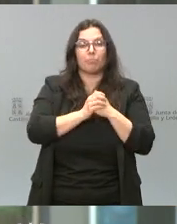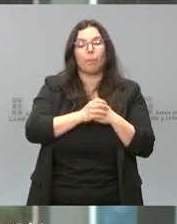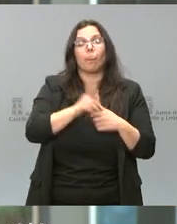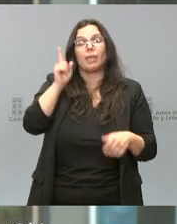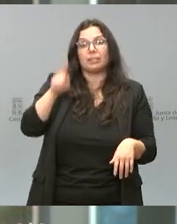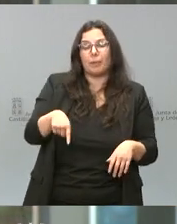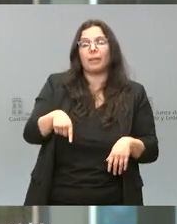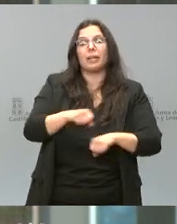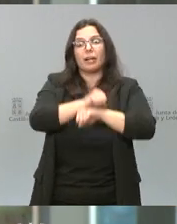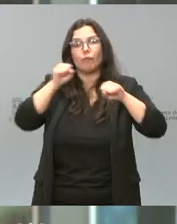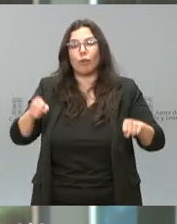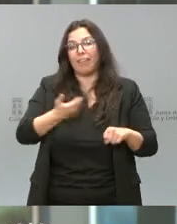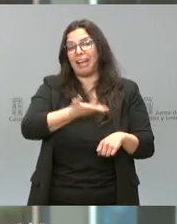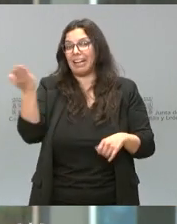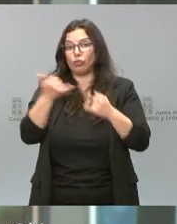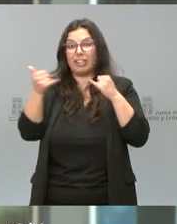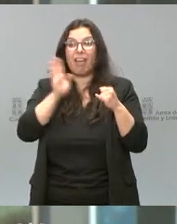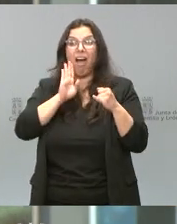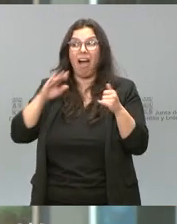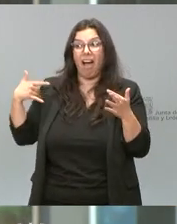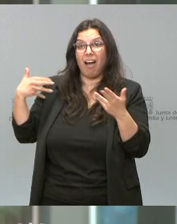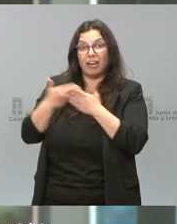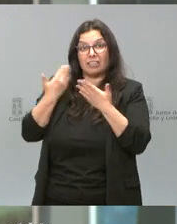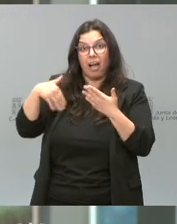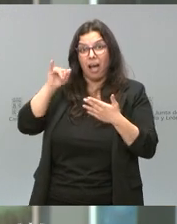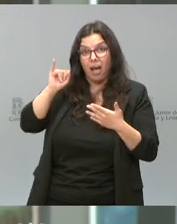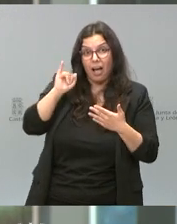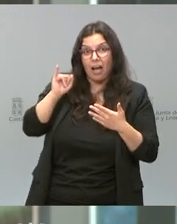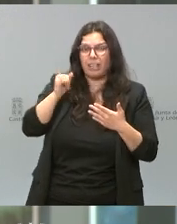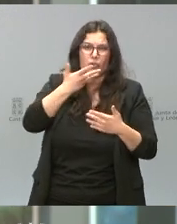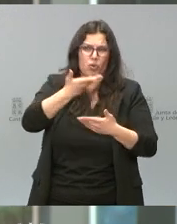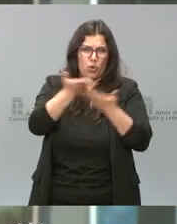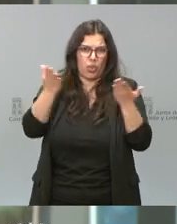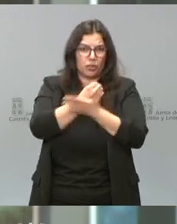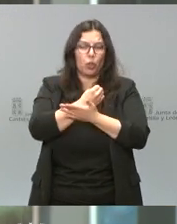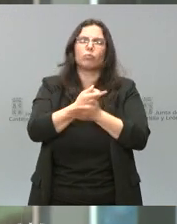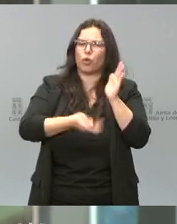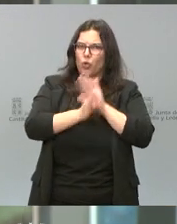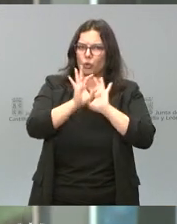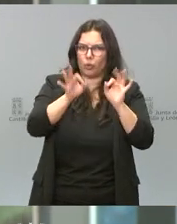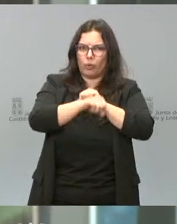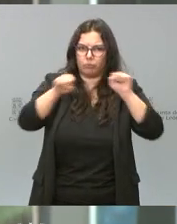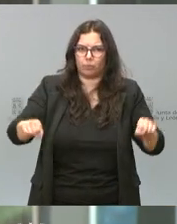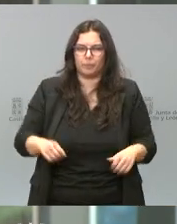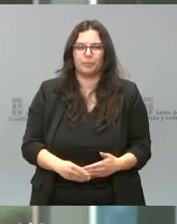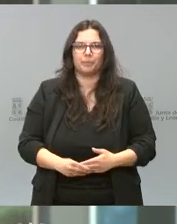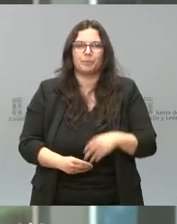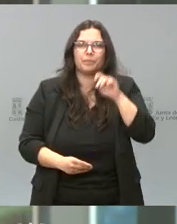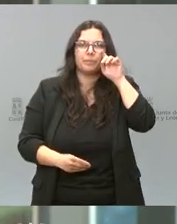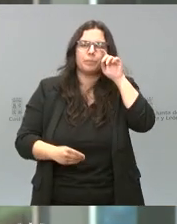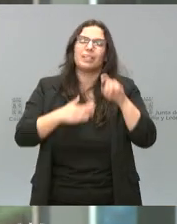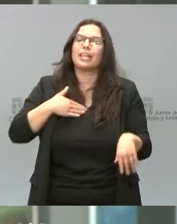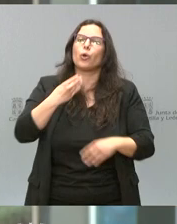reforzando el resto de líneas ya existentes que son conocidas por todos. Voy a hacer un pequeño